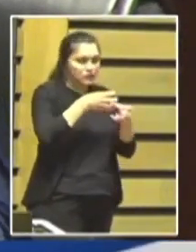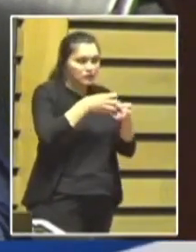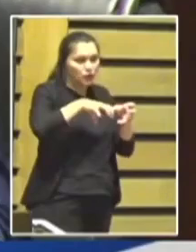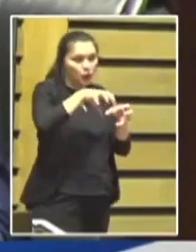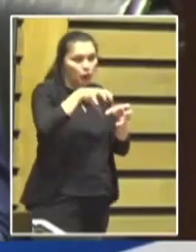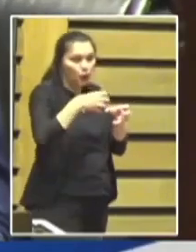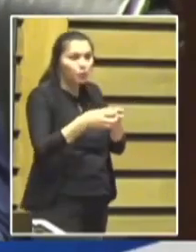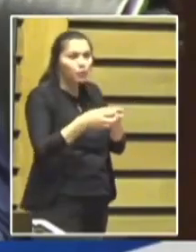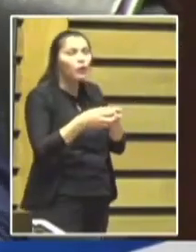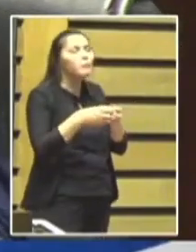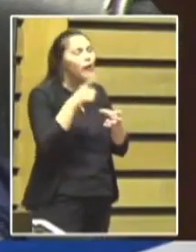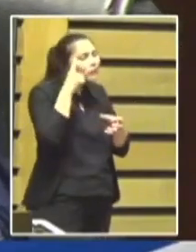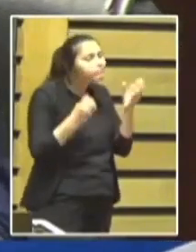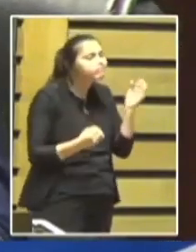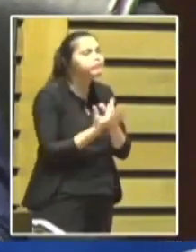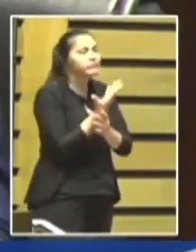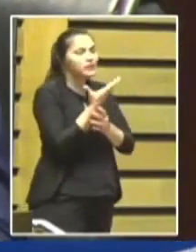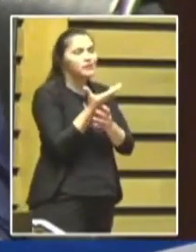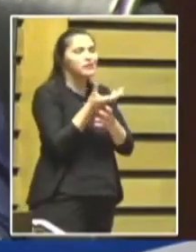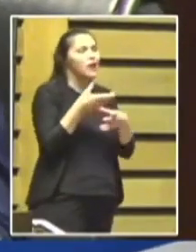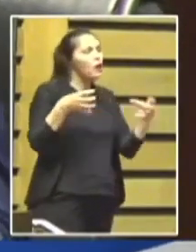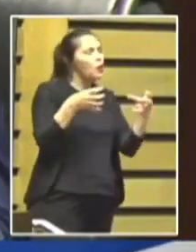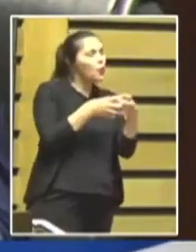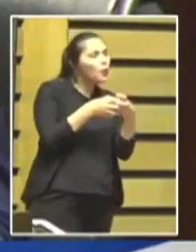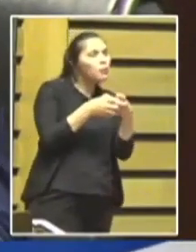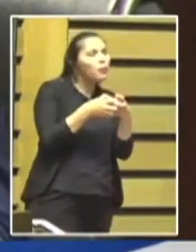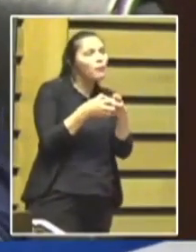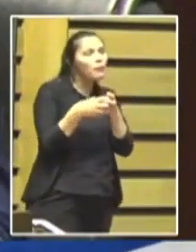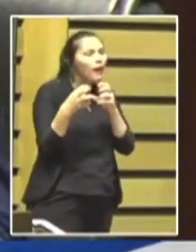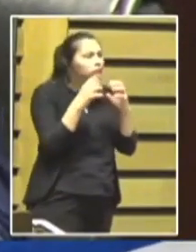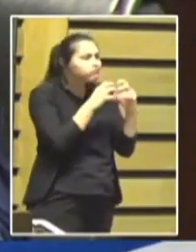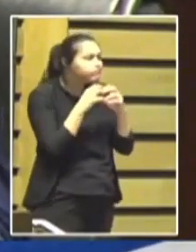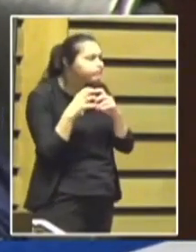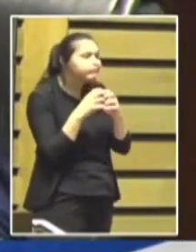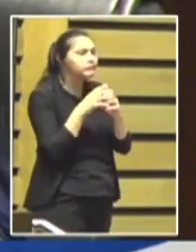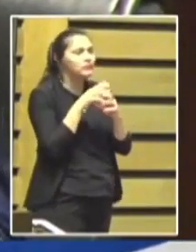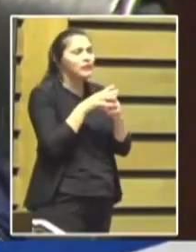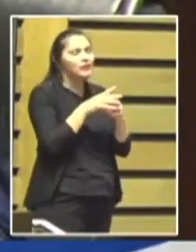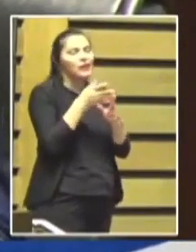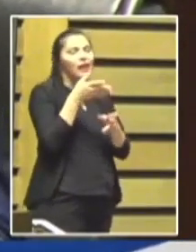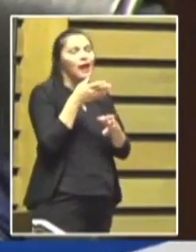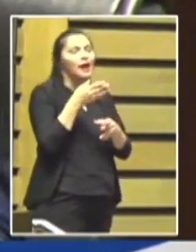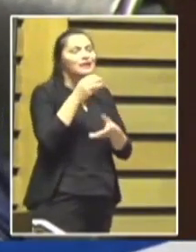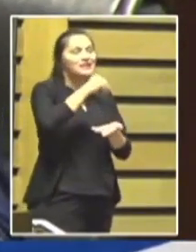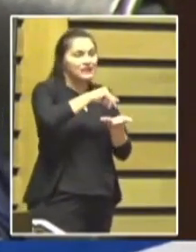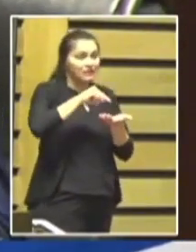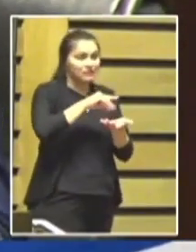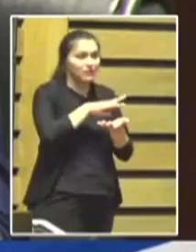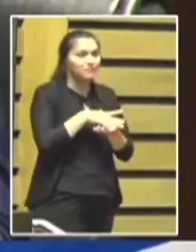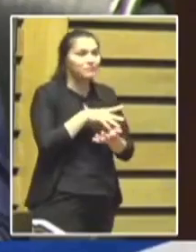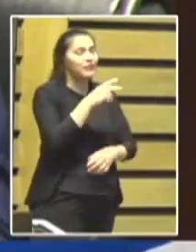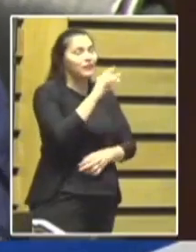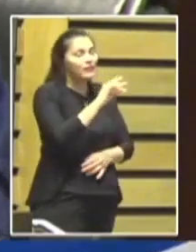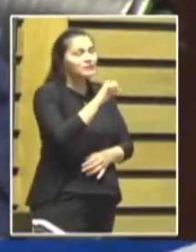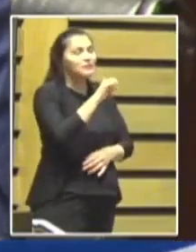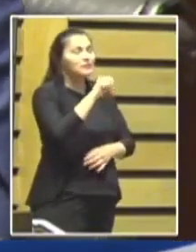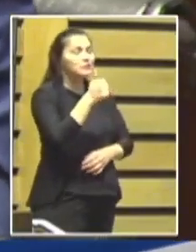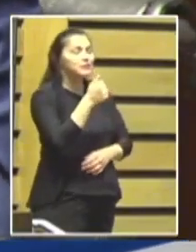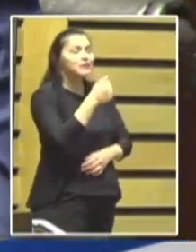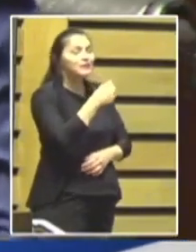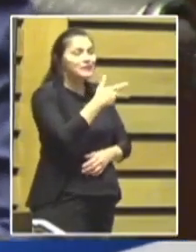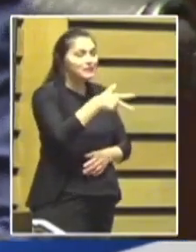para la creación de una mesa provincial de regulación yerbatera, el expediente D66.313 barra 24,